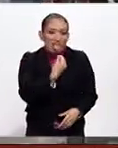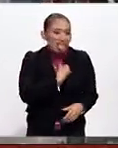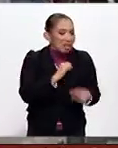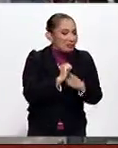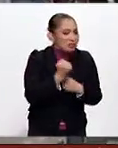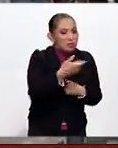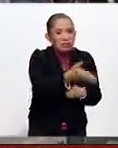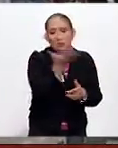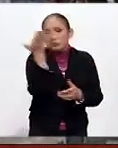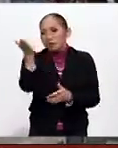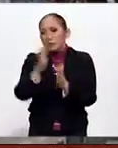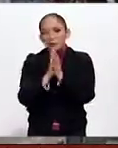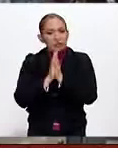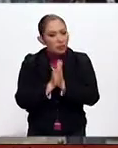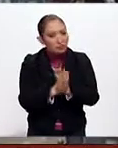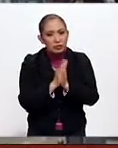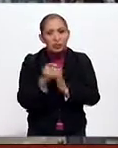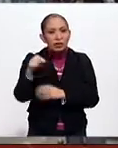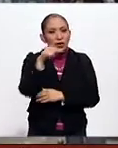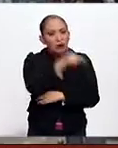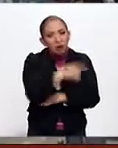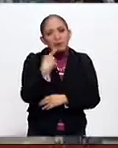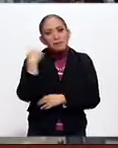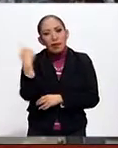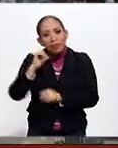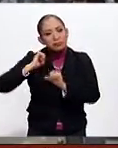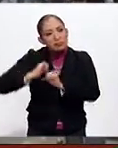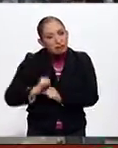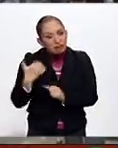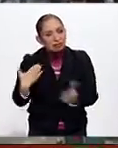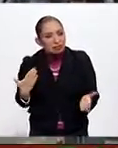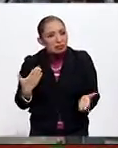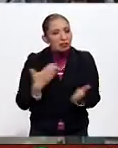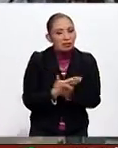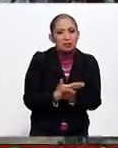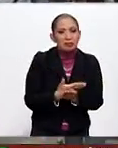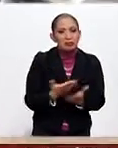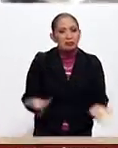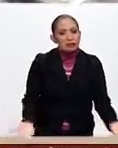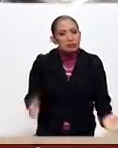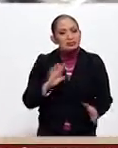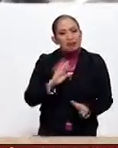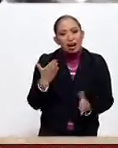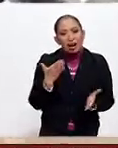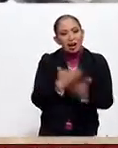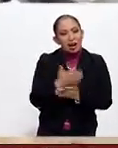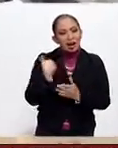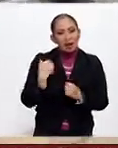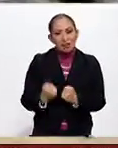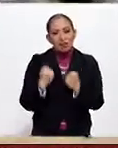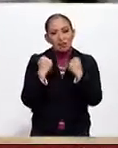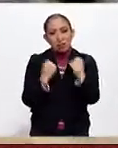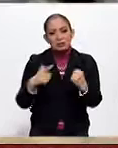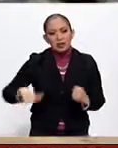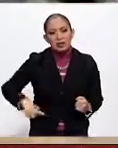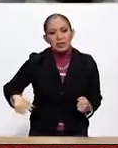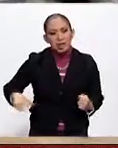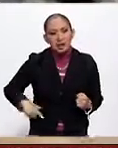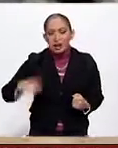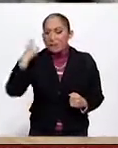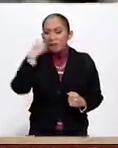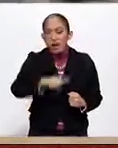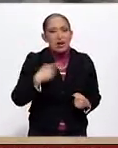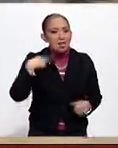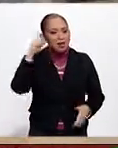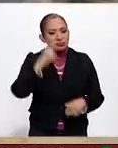situación y solicitan que, como en días anteriores se ha mencionado, informado, la intervención del gobierno para